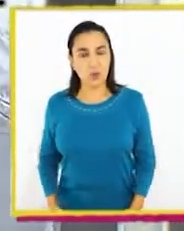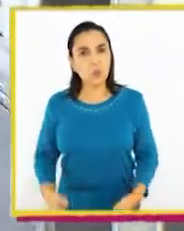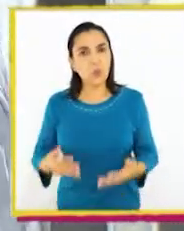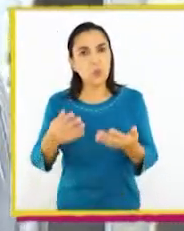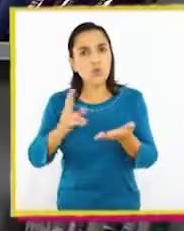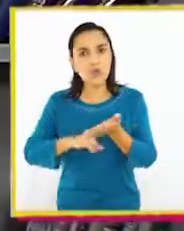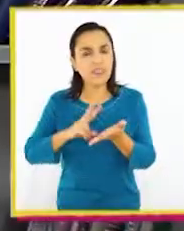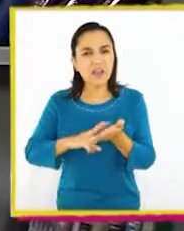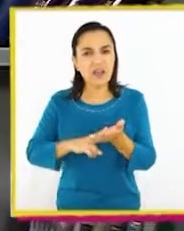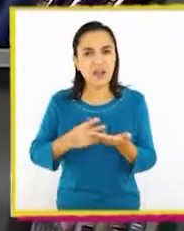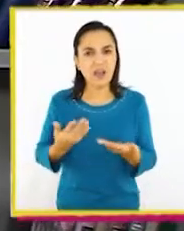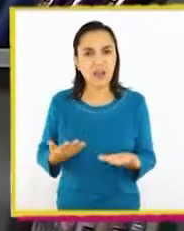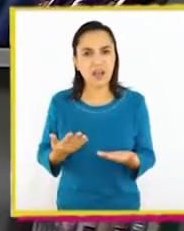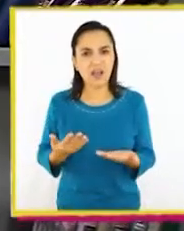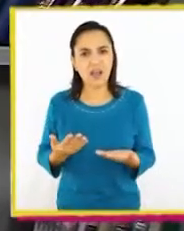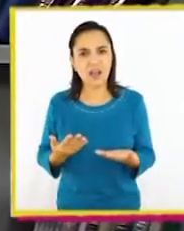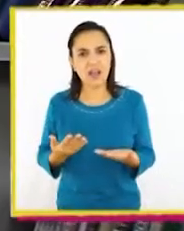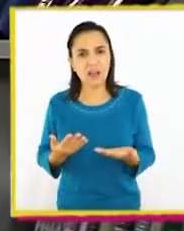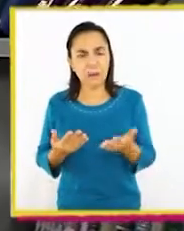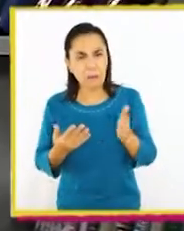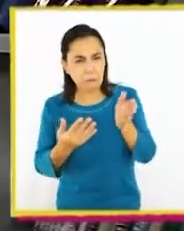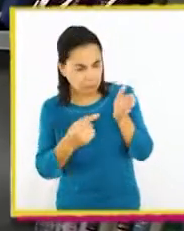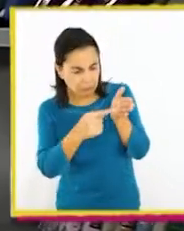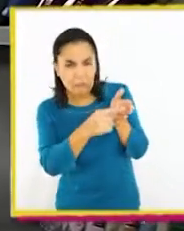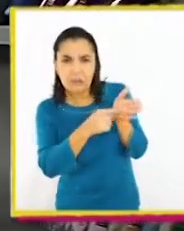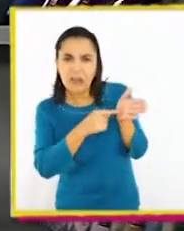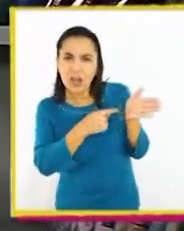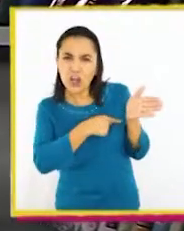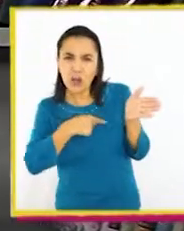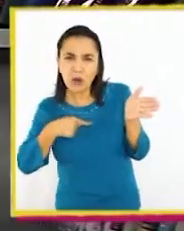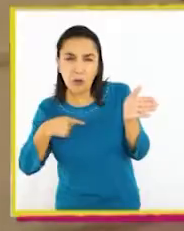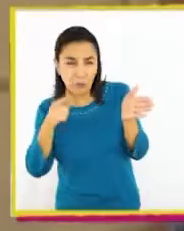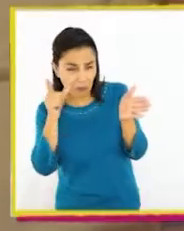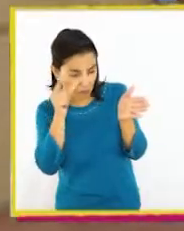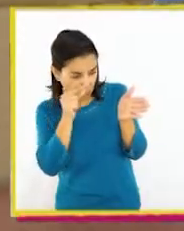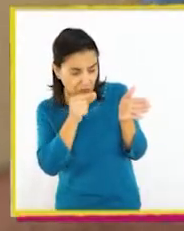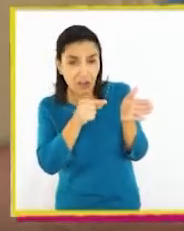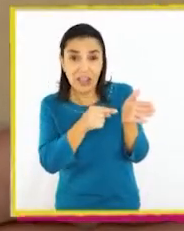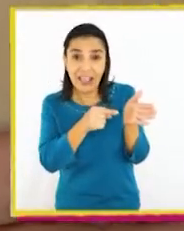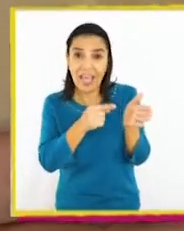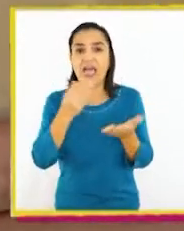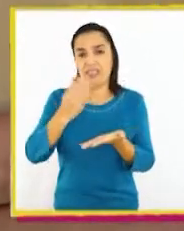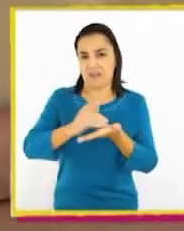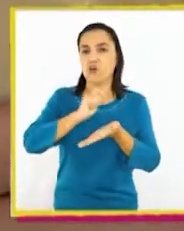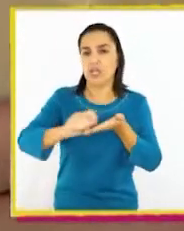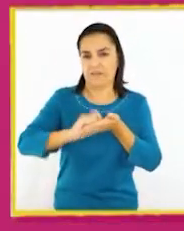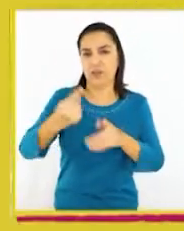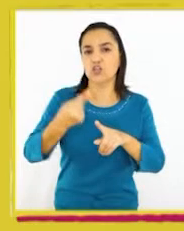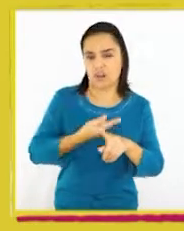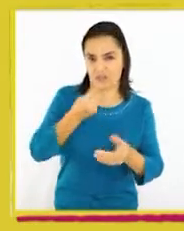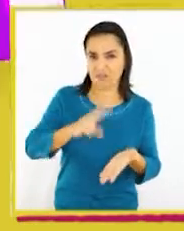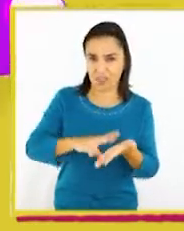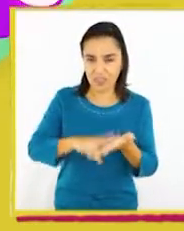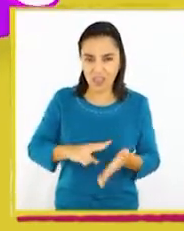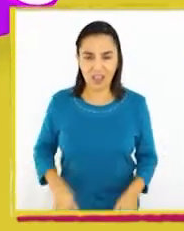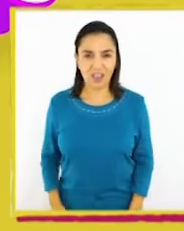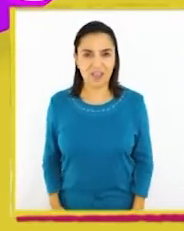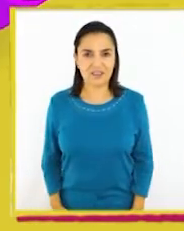¡Ay, es verdad! ¡Apenas se ve mi nombre! Debería escribirlo de nuevo, ¿verdad?